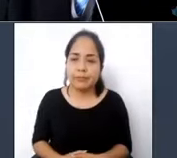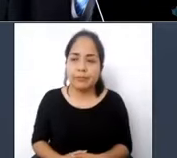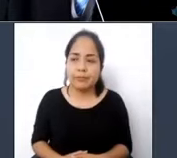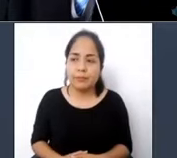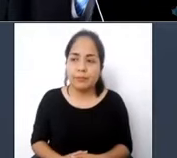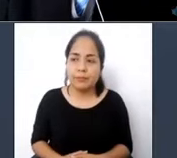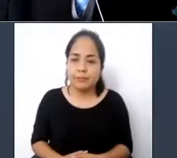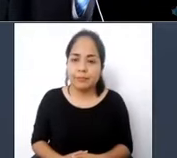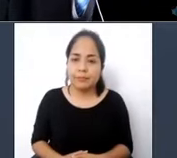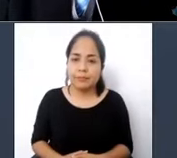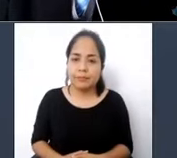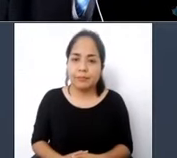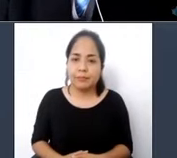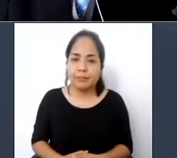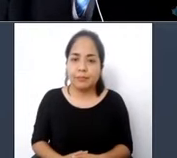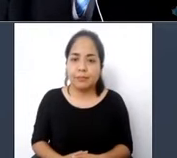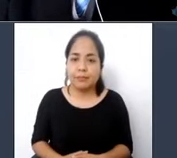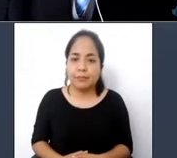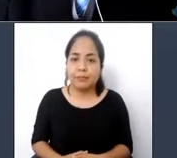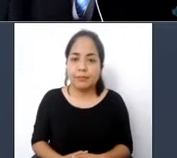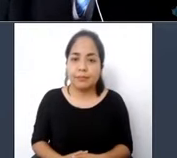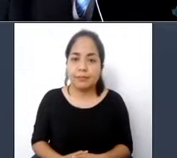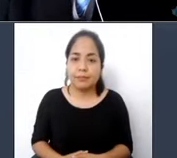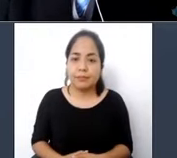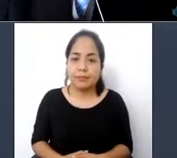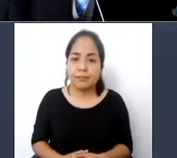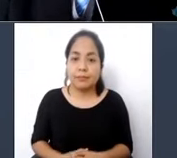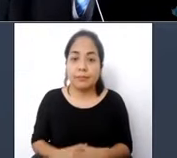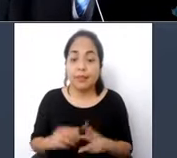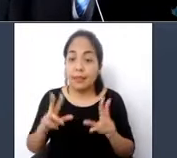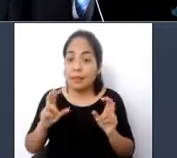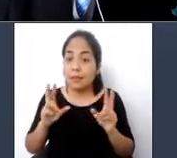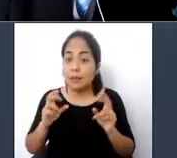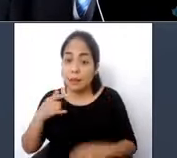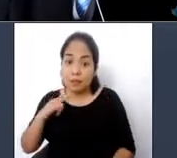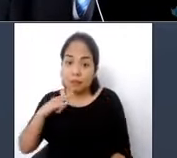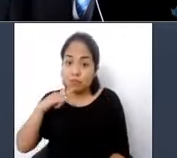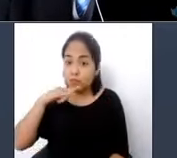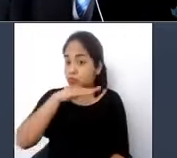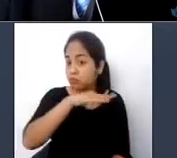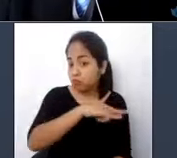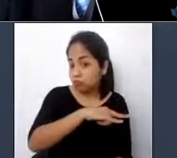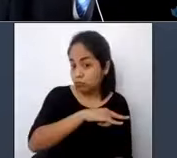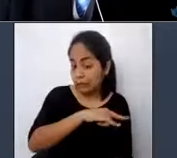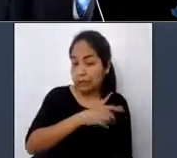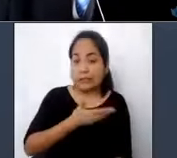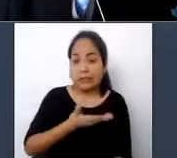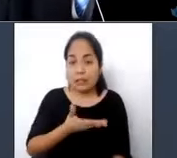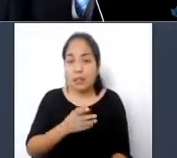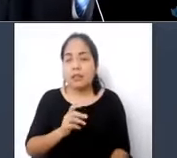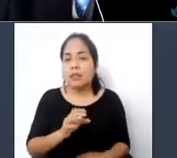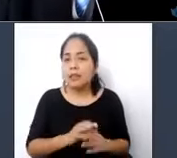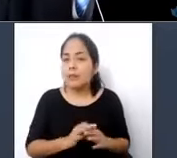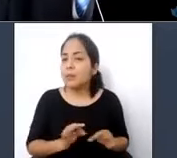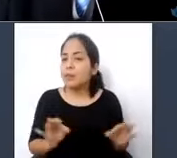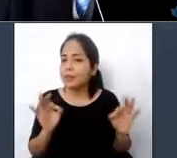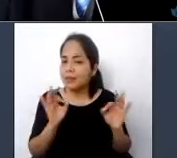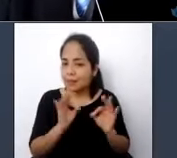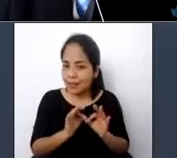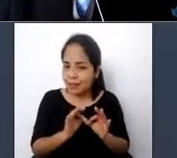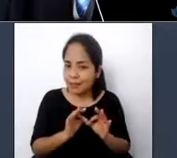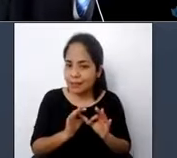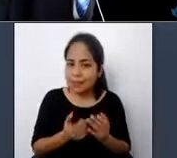En el caso de los aeropuertos es muy necesario darle importancia a las mangas de